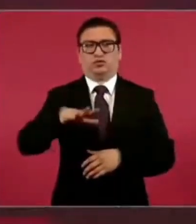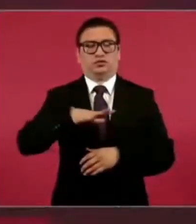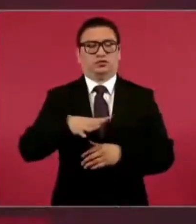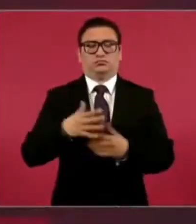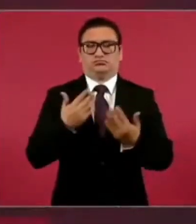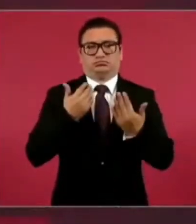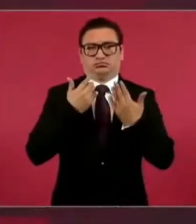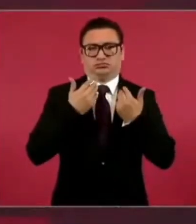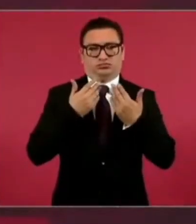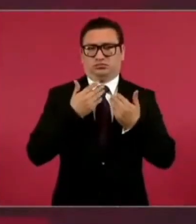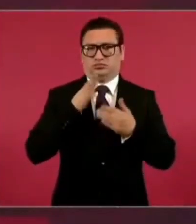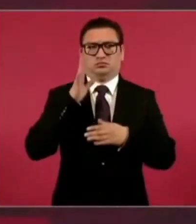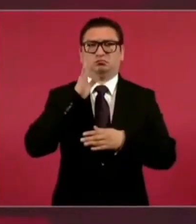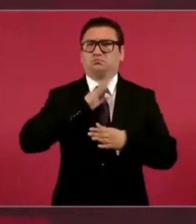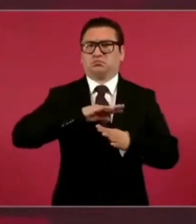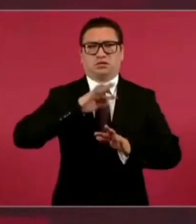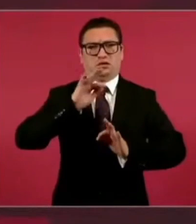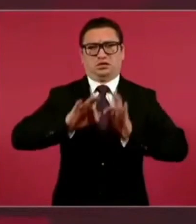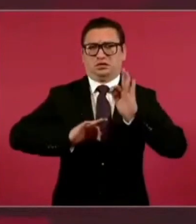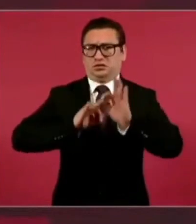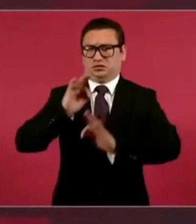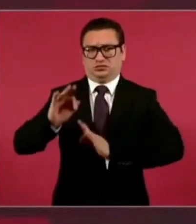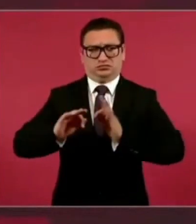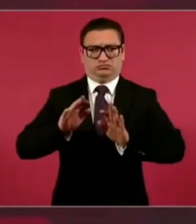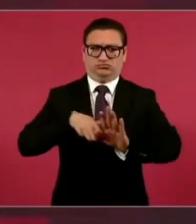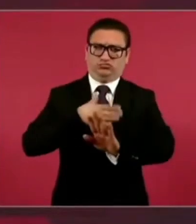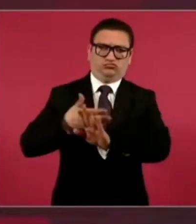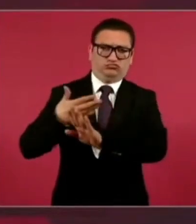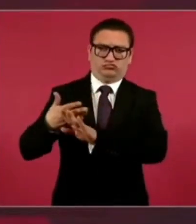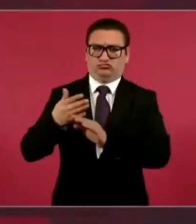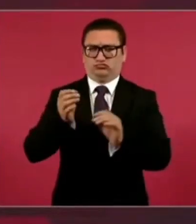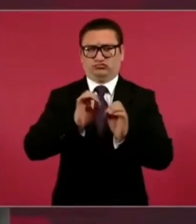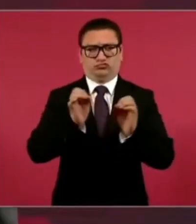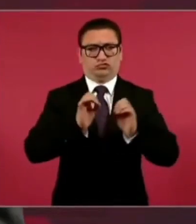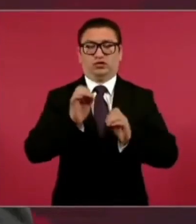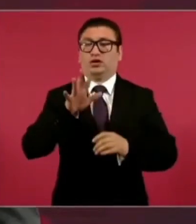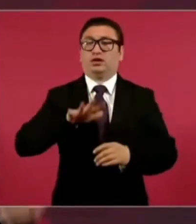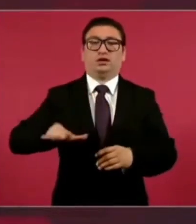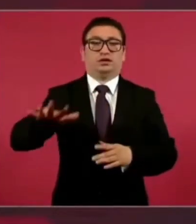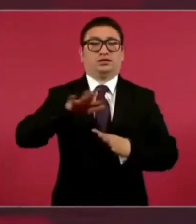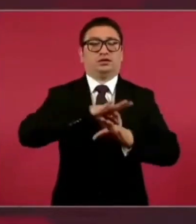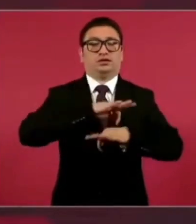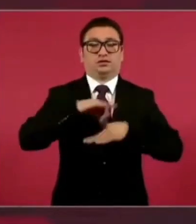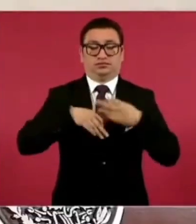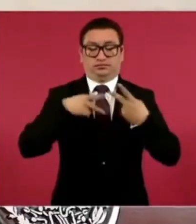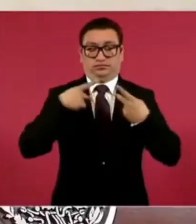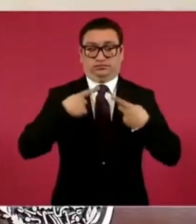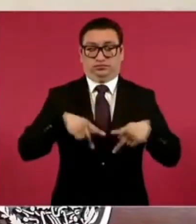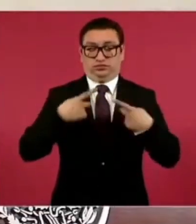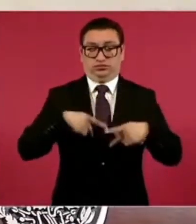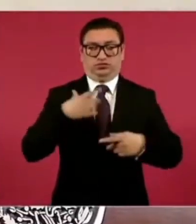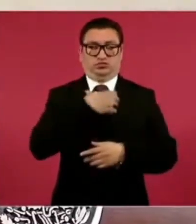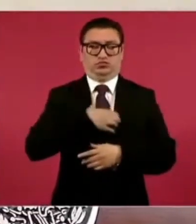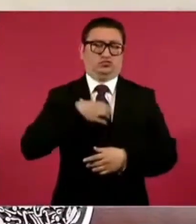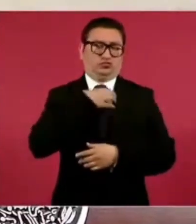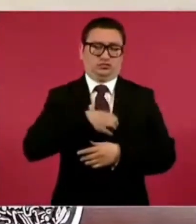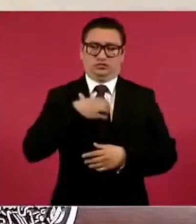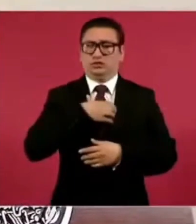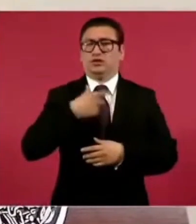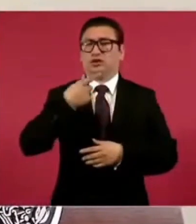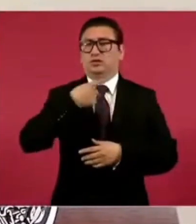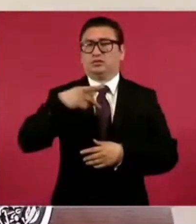maltrato, al contrario, la gente está muy contenta, los trabajadores